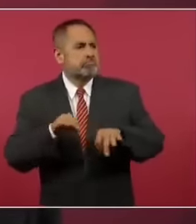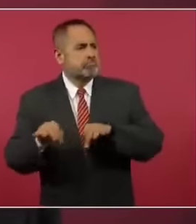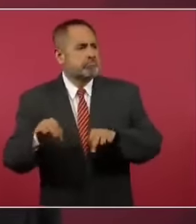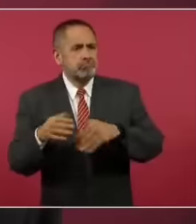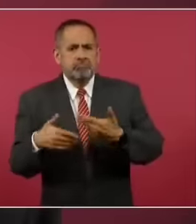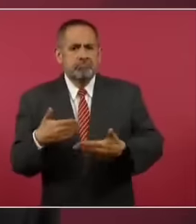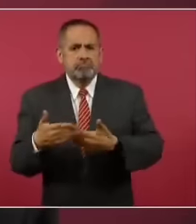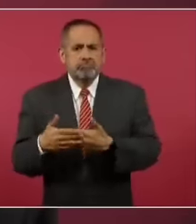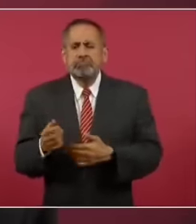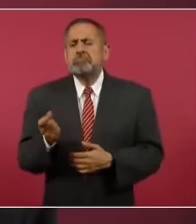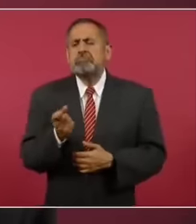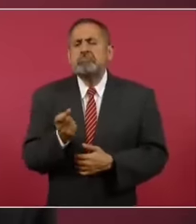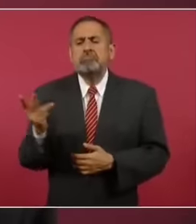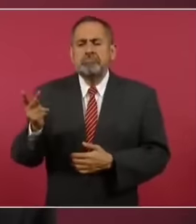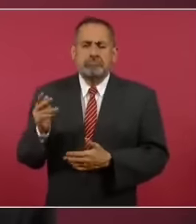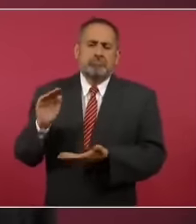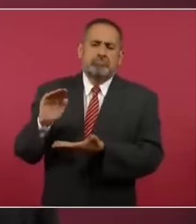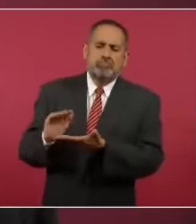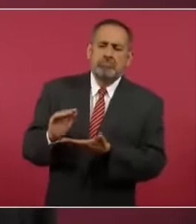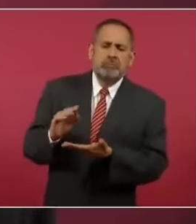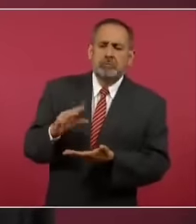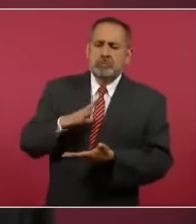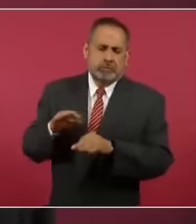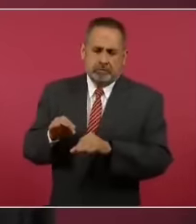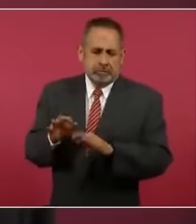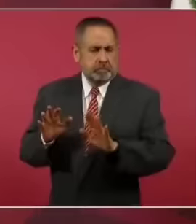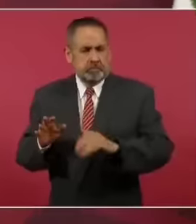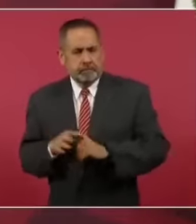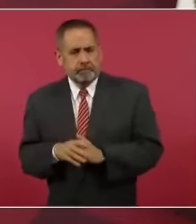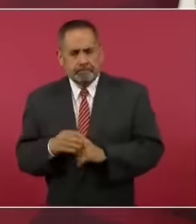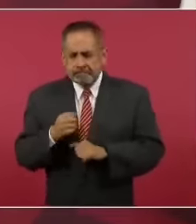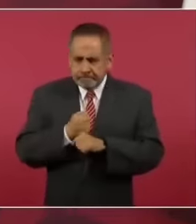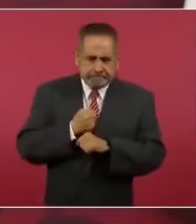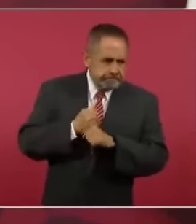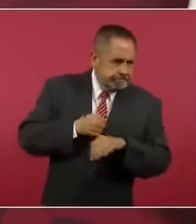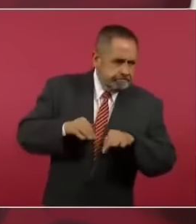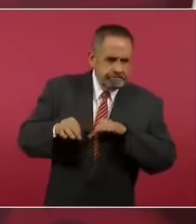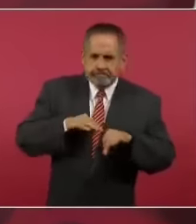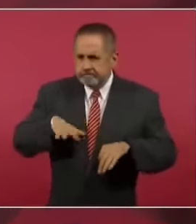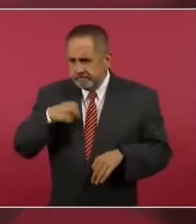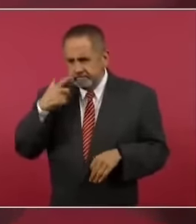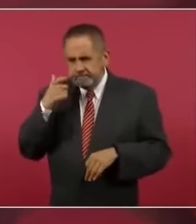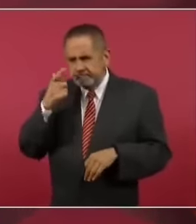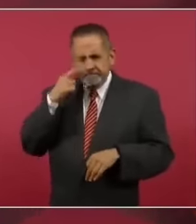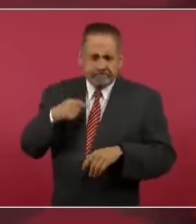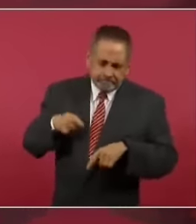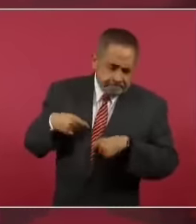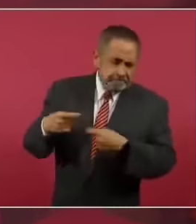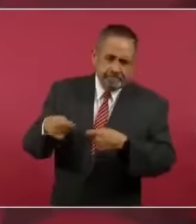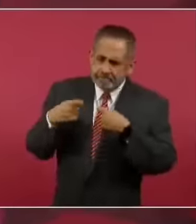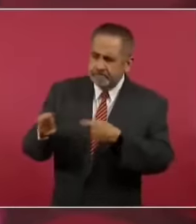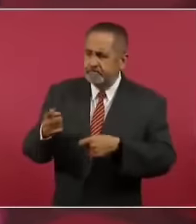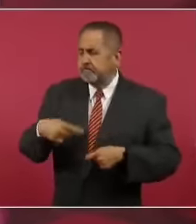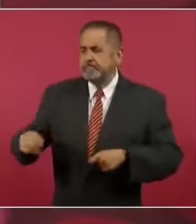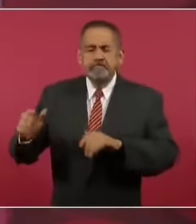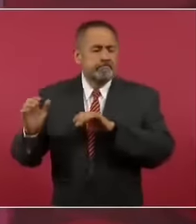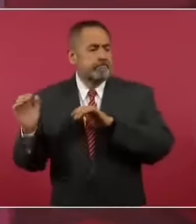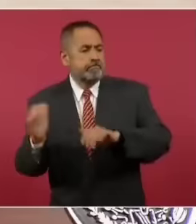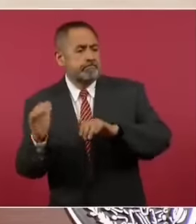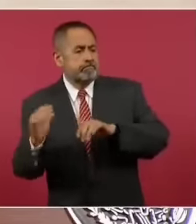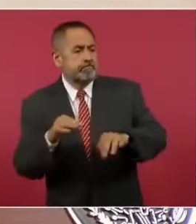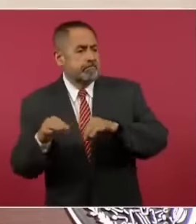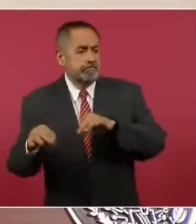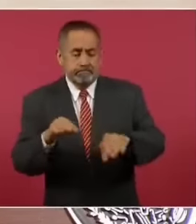para conseguir trabajadores, sobre todo